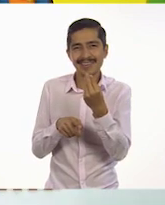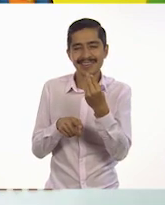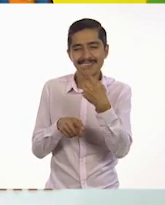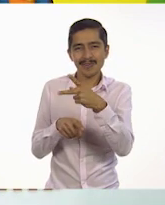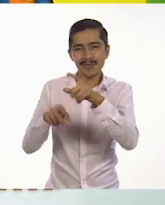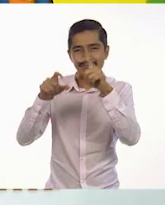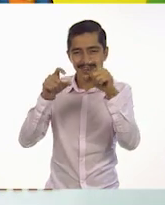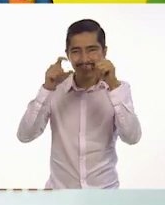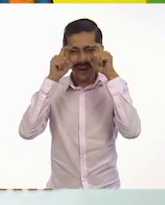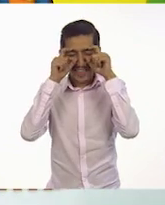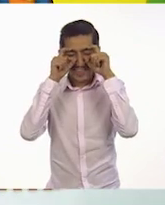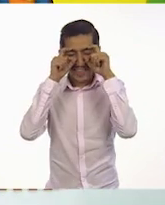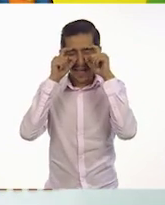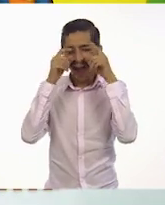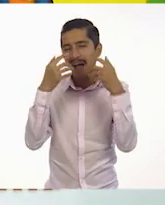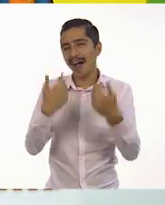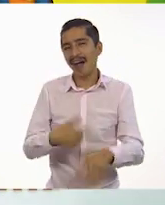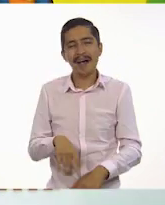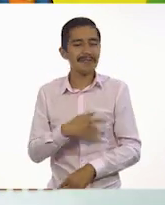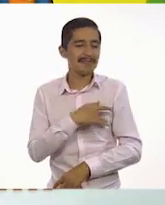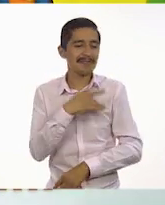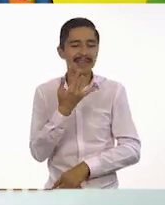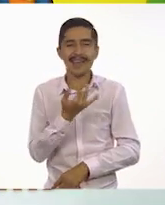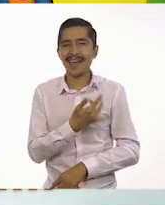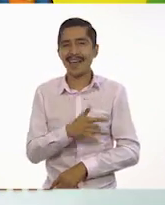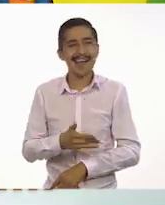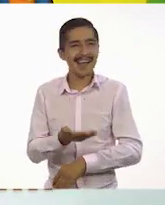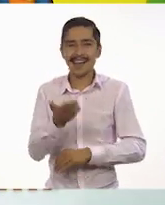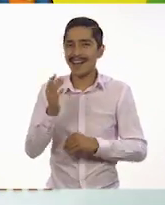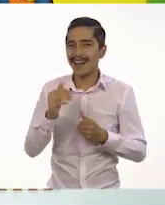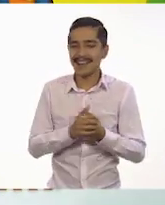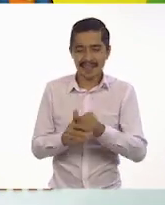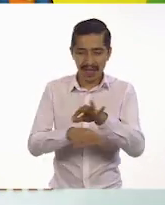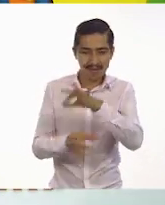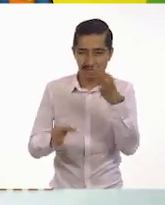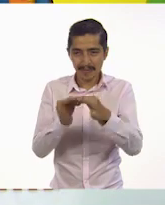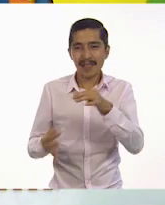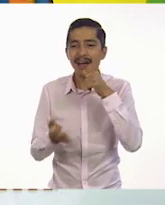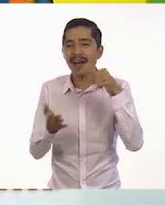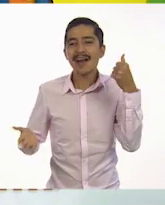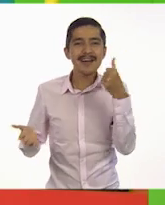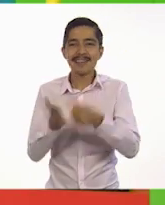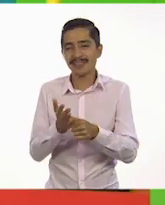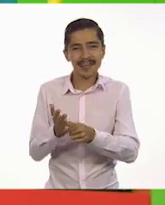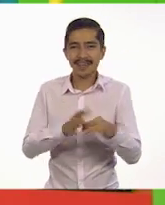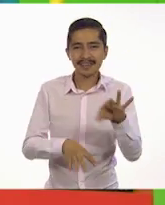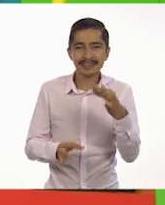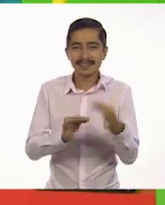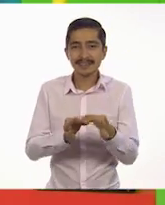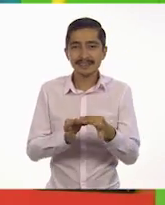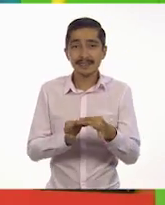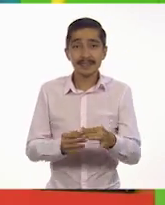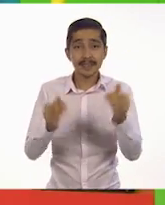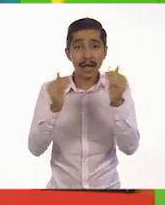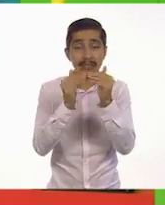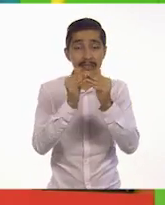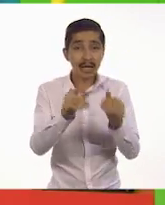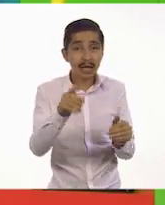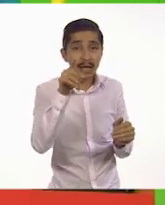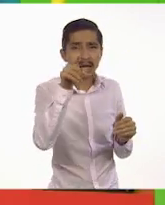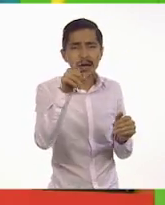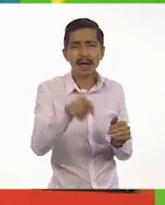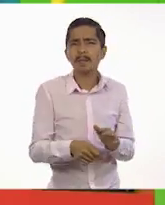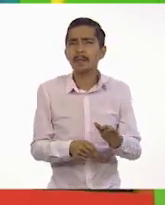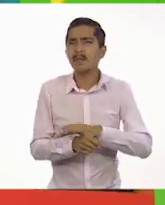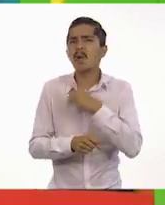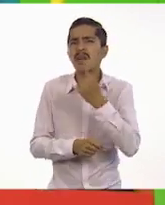¡Ay, qué romántico! Ya está lista la carta. Sí. Allá en casa, ¿por qué